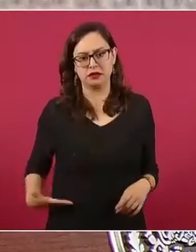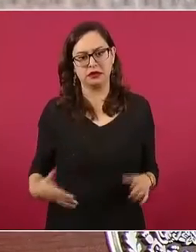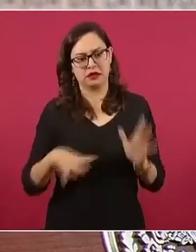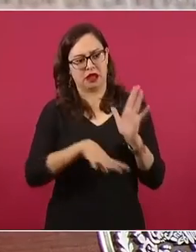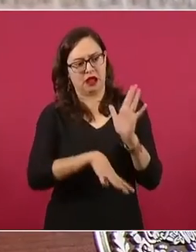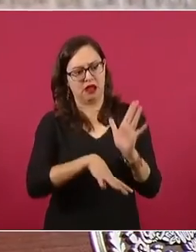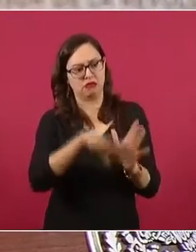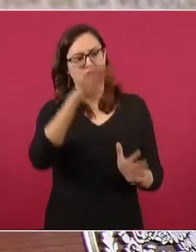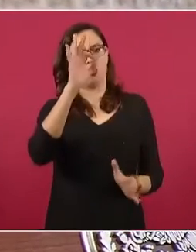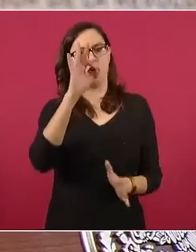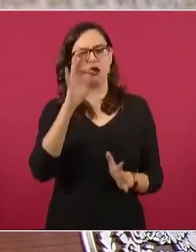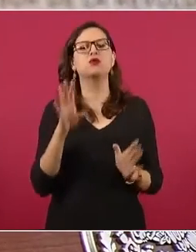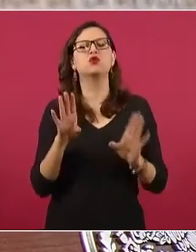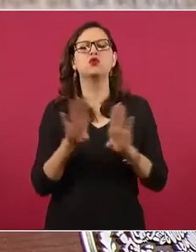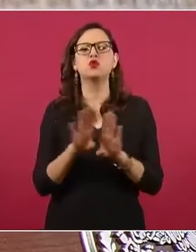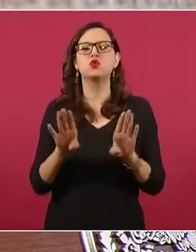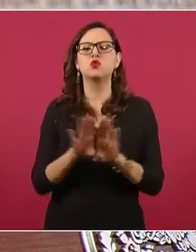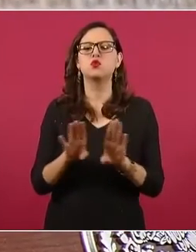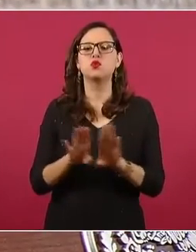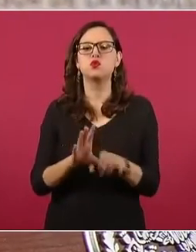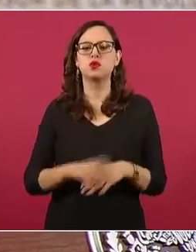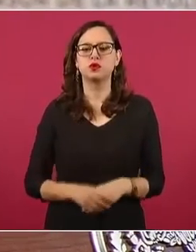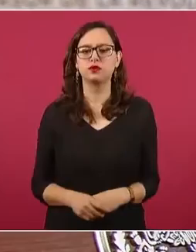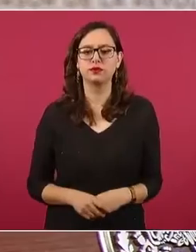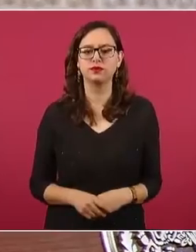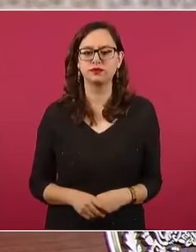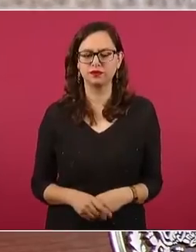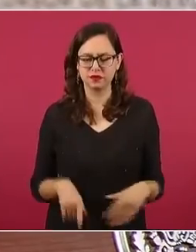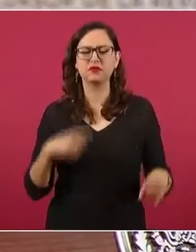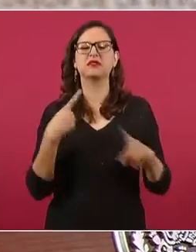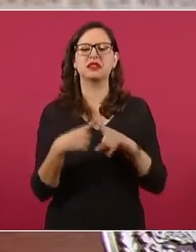costumbres en Oaxaca, el que